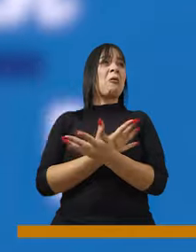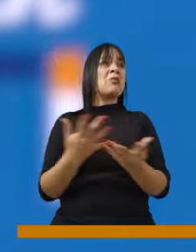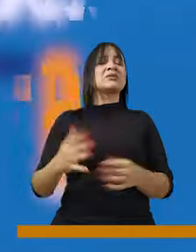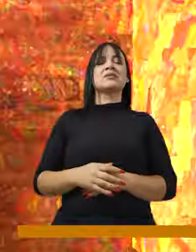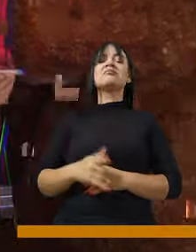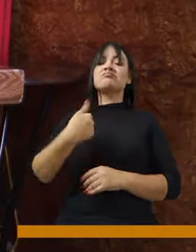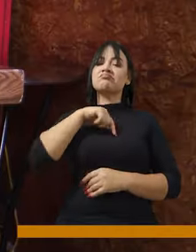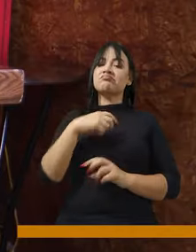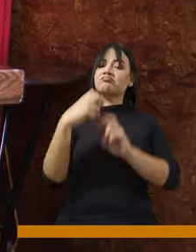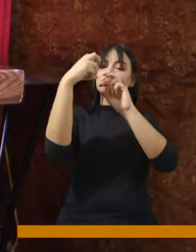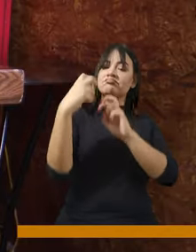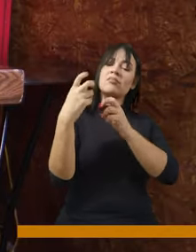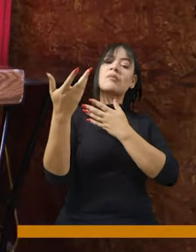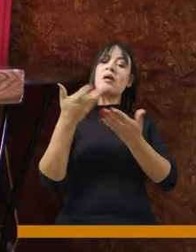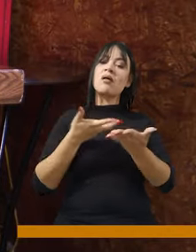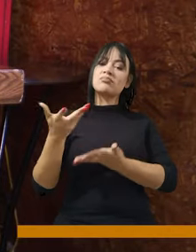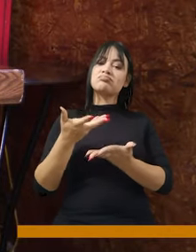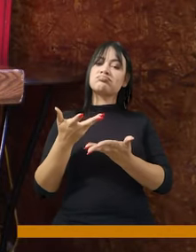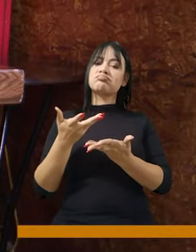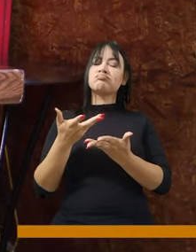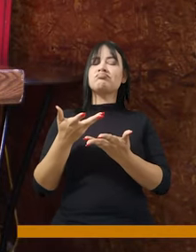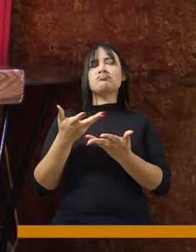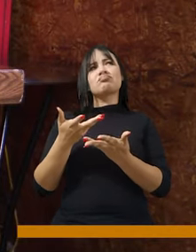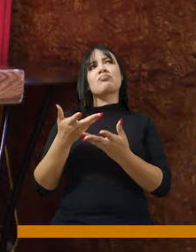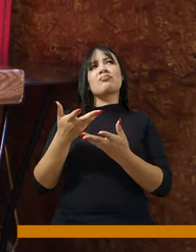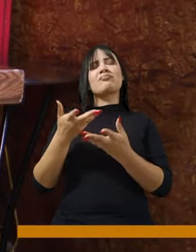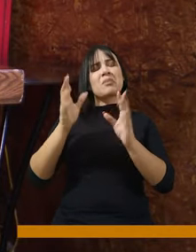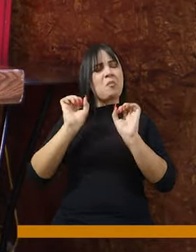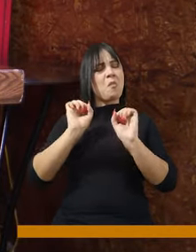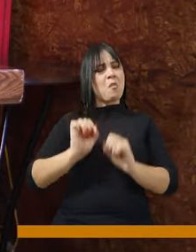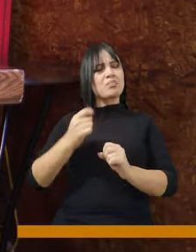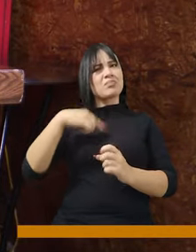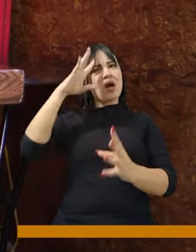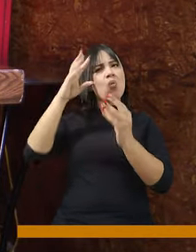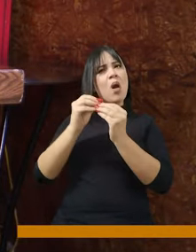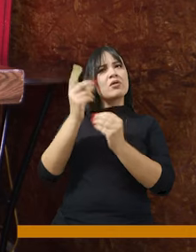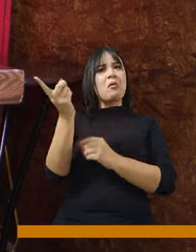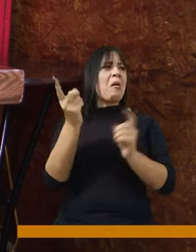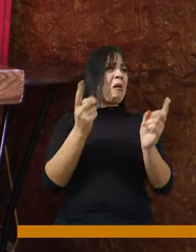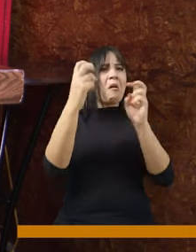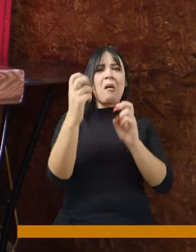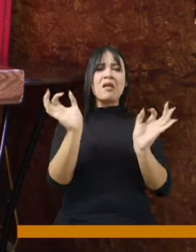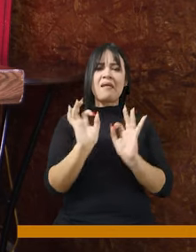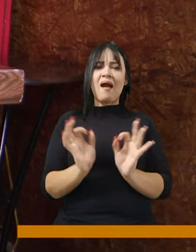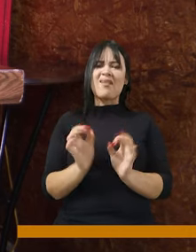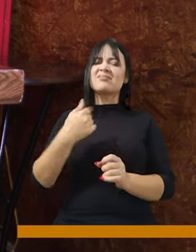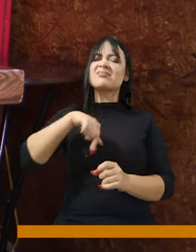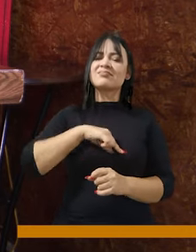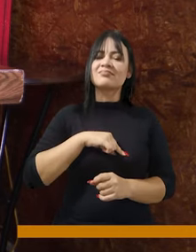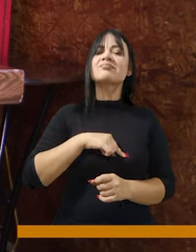inconformidad. Nos sentamos con ellos, pero al principio no pudimos llegar a ningún acuerdo por parte y parte.